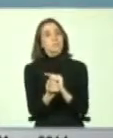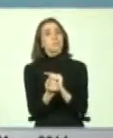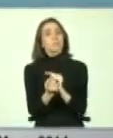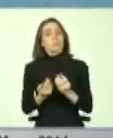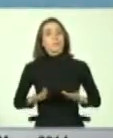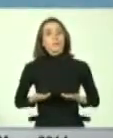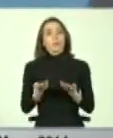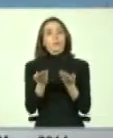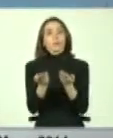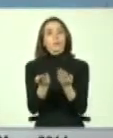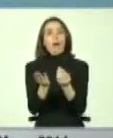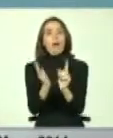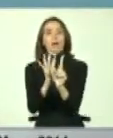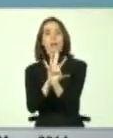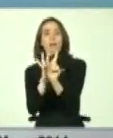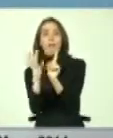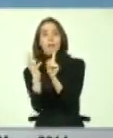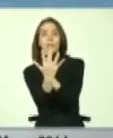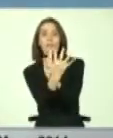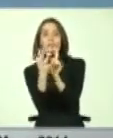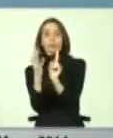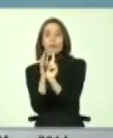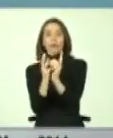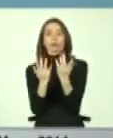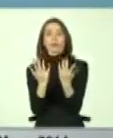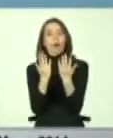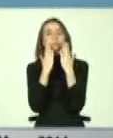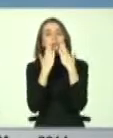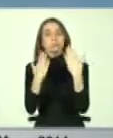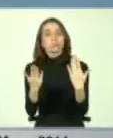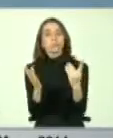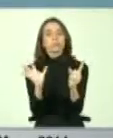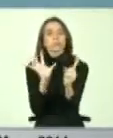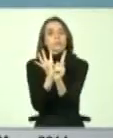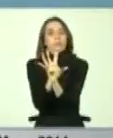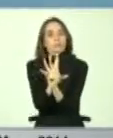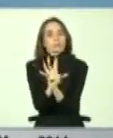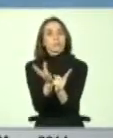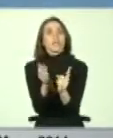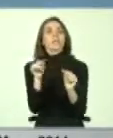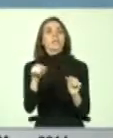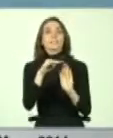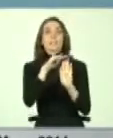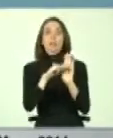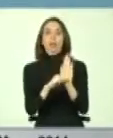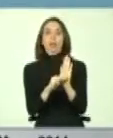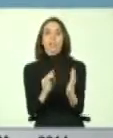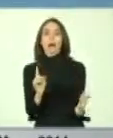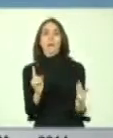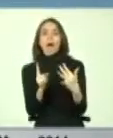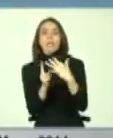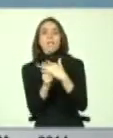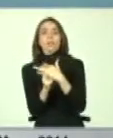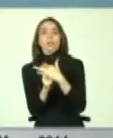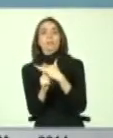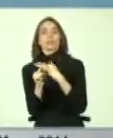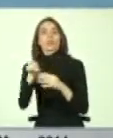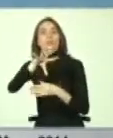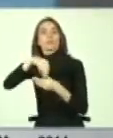proveerles un entorno más amigable. De eso se trata precisamente el programa de inclusión laboral,